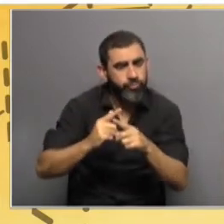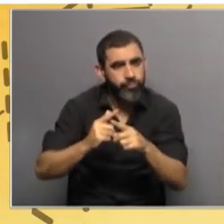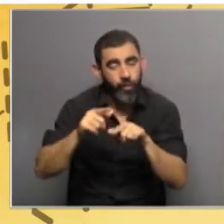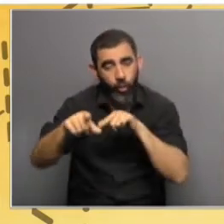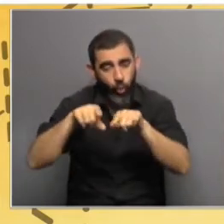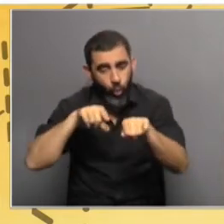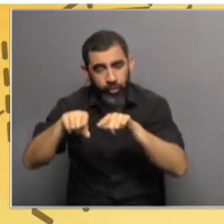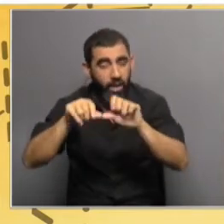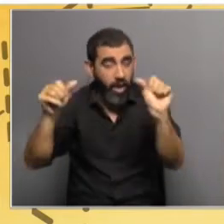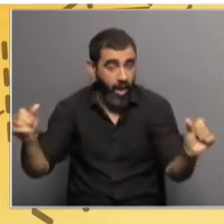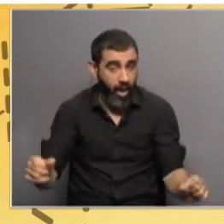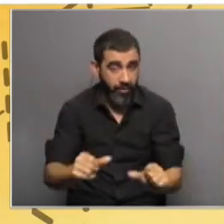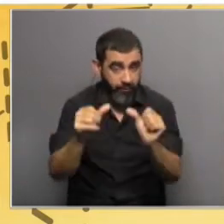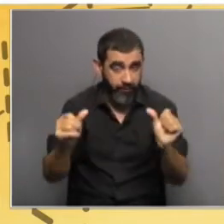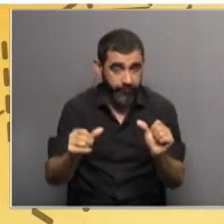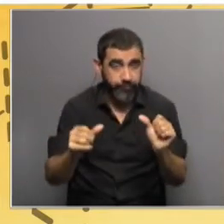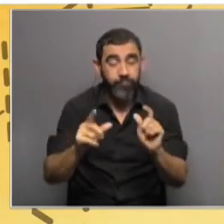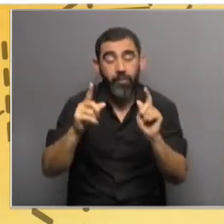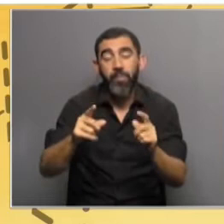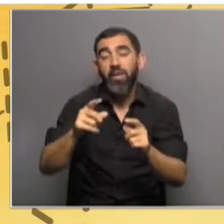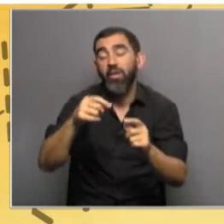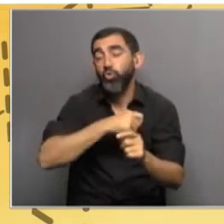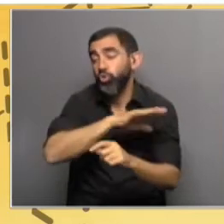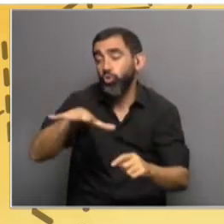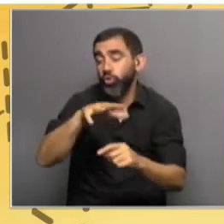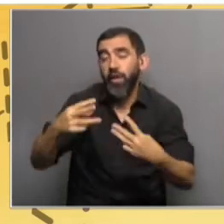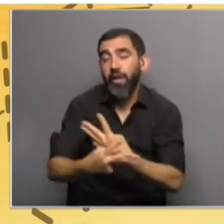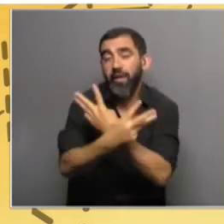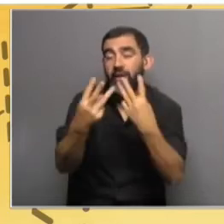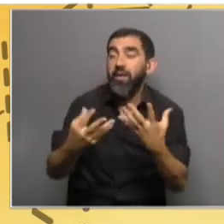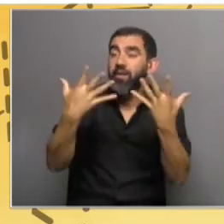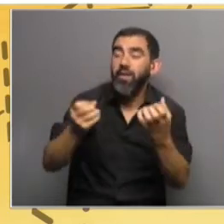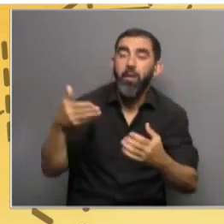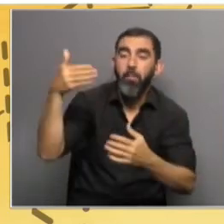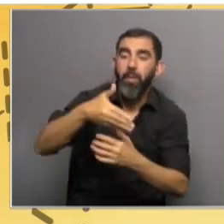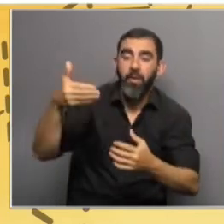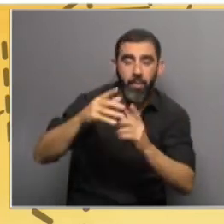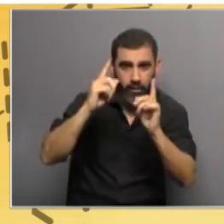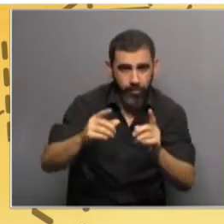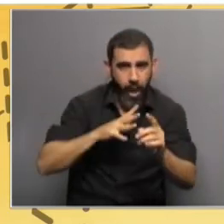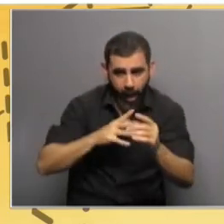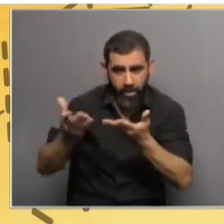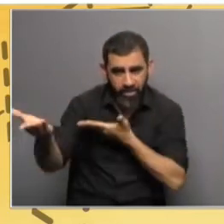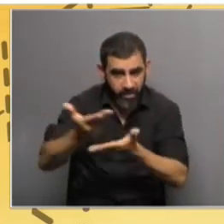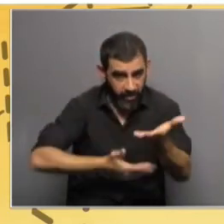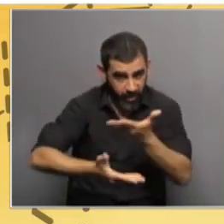coordinan las actividades, y los sectores de la sociedad que quieren tener voz también en esto? ¿Hay un ida y vuelta?